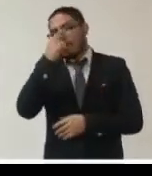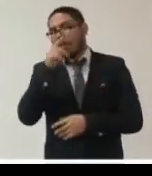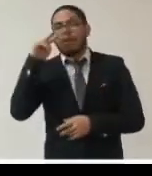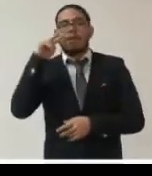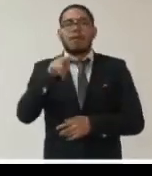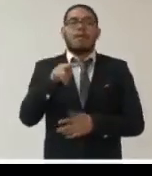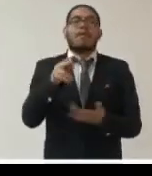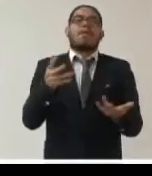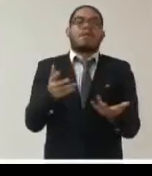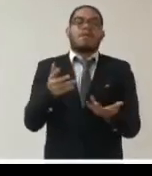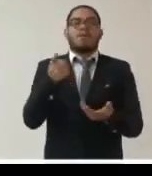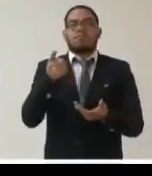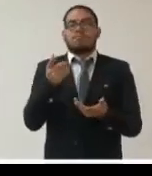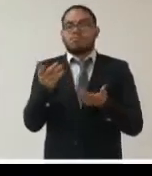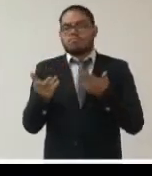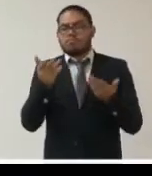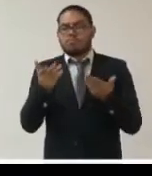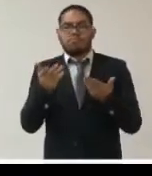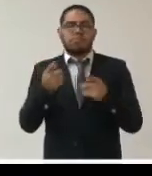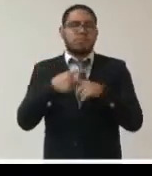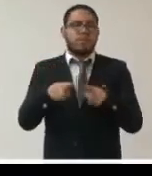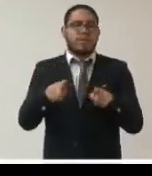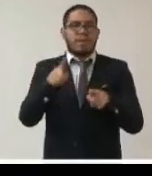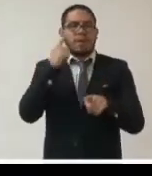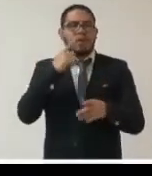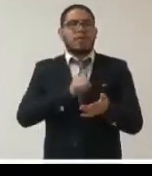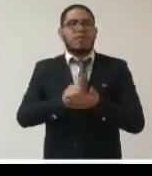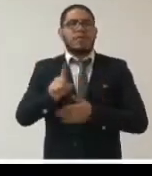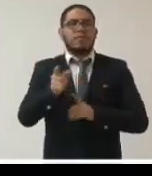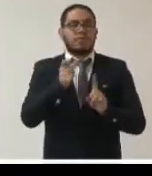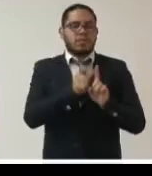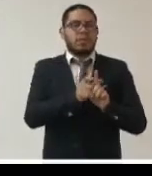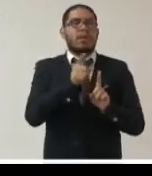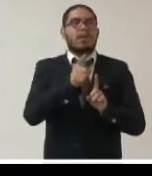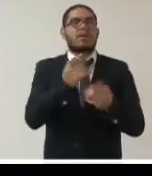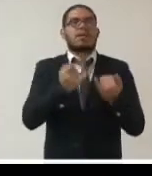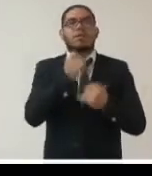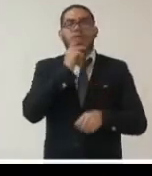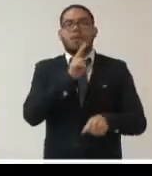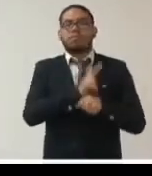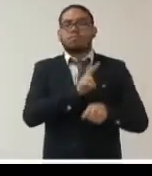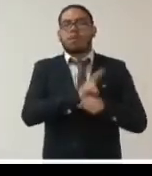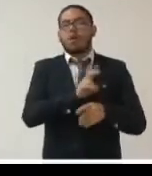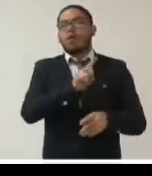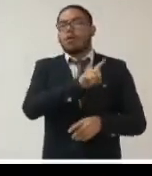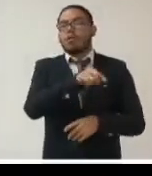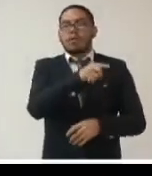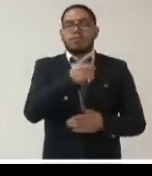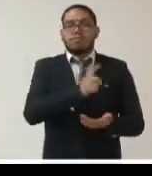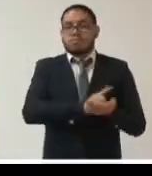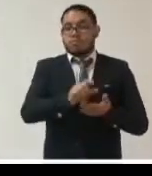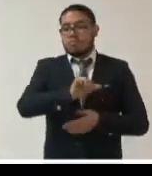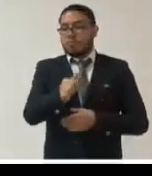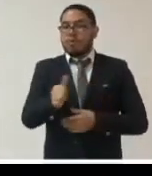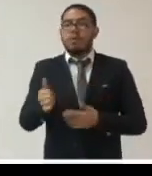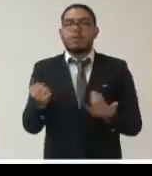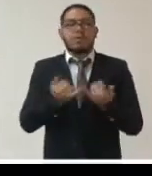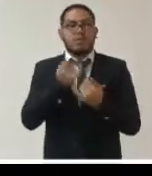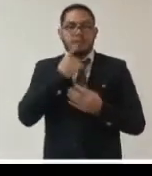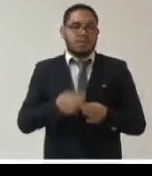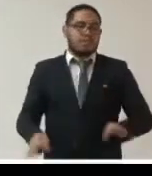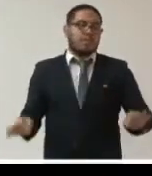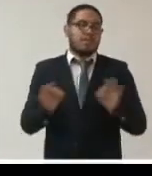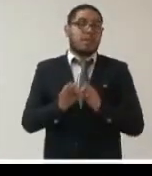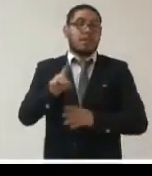las podían hacer incompatibles con la esencia del derecho a la protección de datos y la de otros derechos fundamentales es